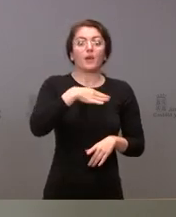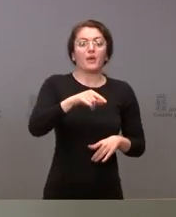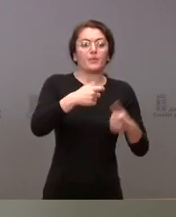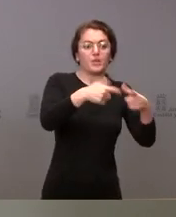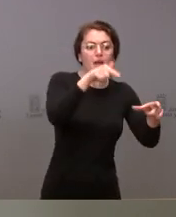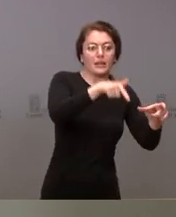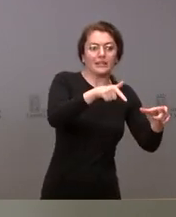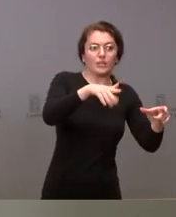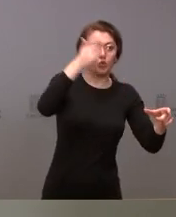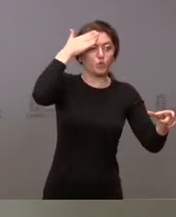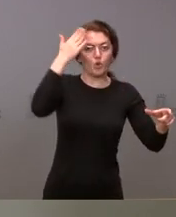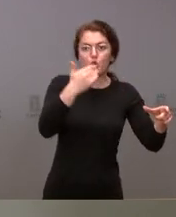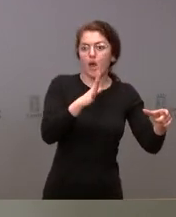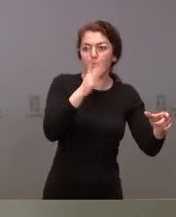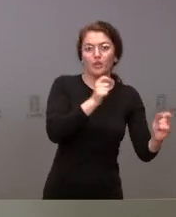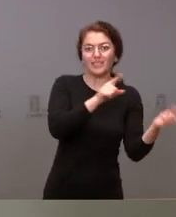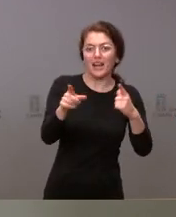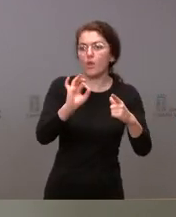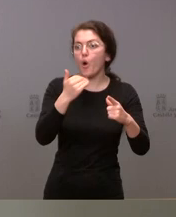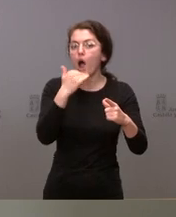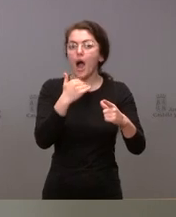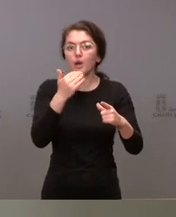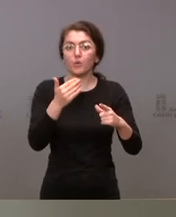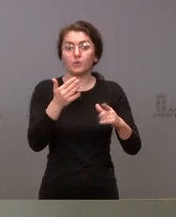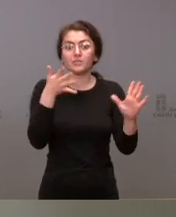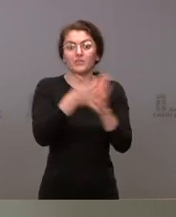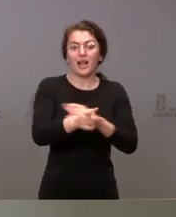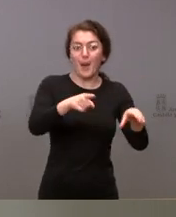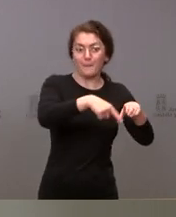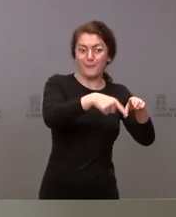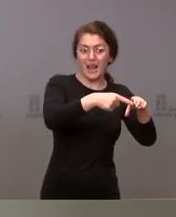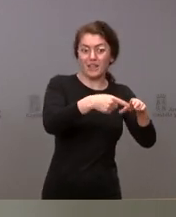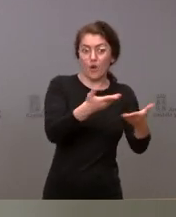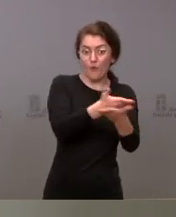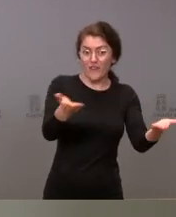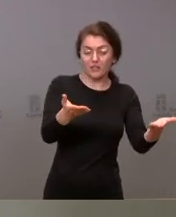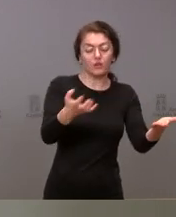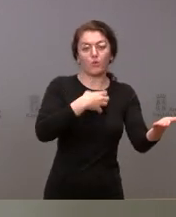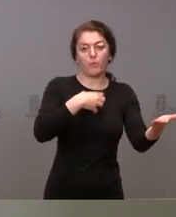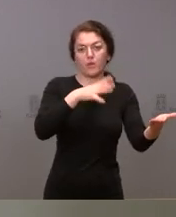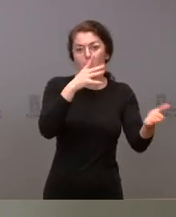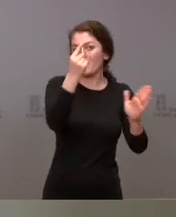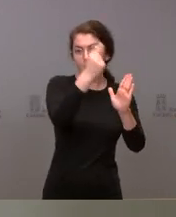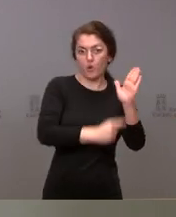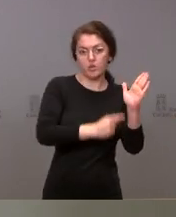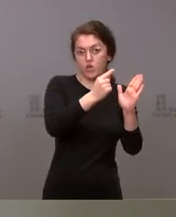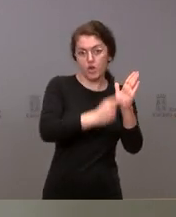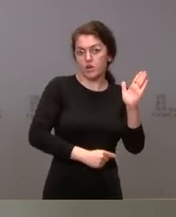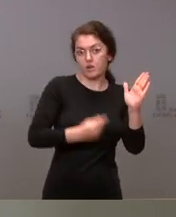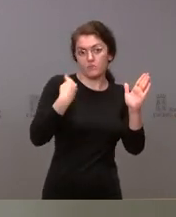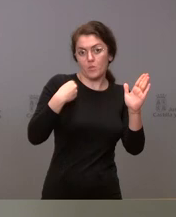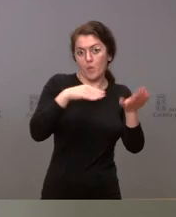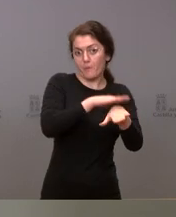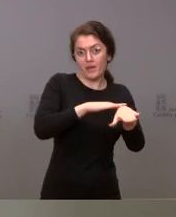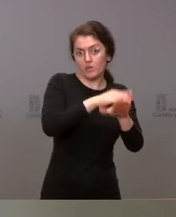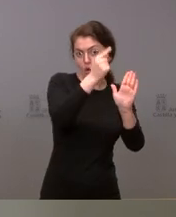traslado o alguna circunstancia y no poder ofertar esa plaza porque las condiciones del Ministerio como no puede ser de otra manera en cuanto a acreditación son